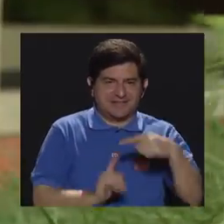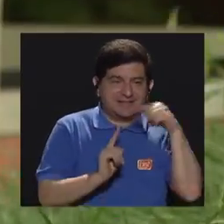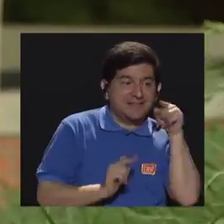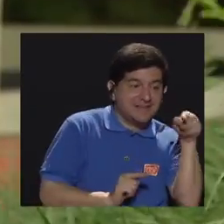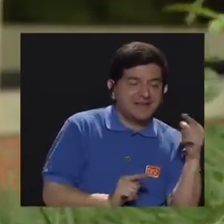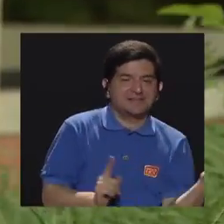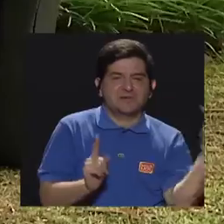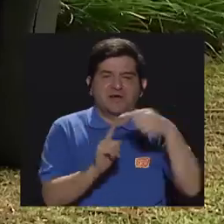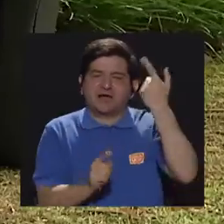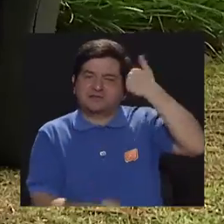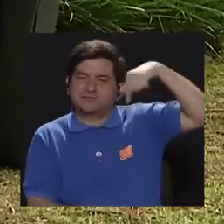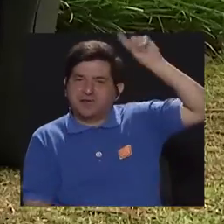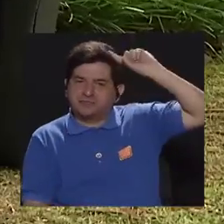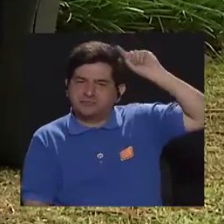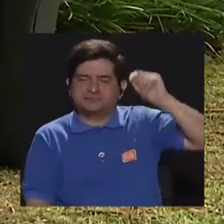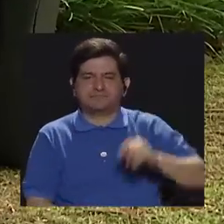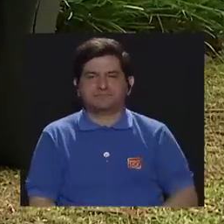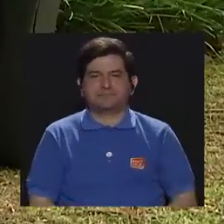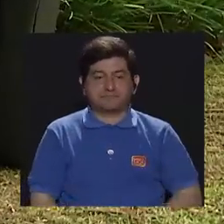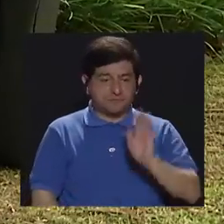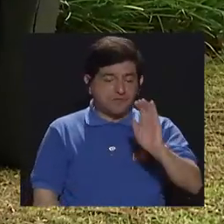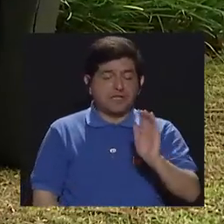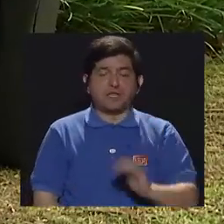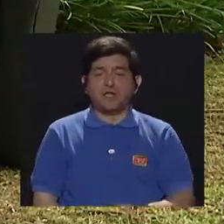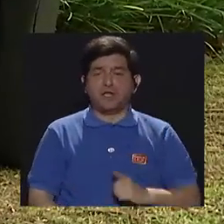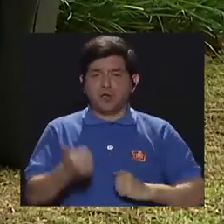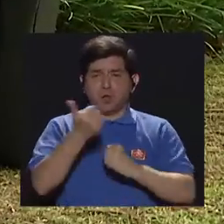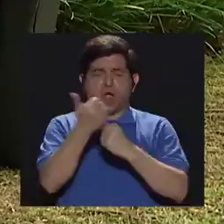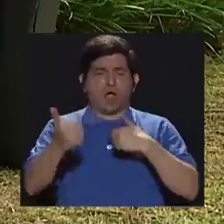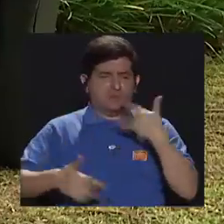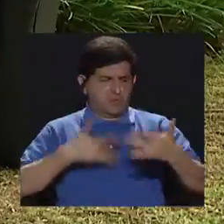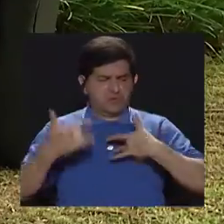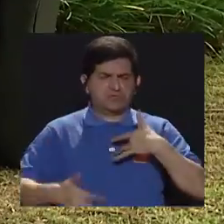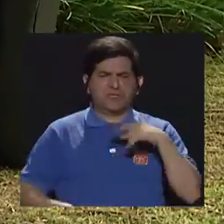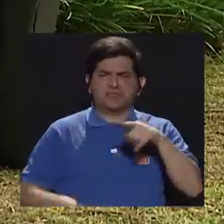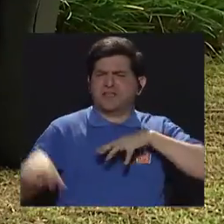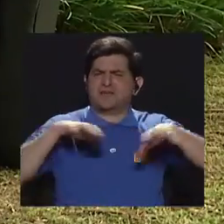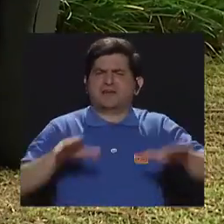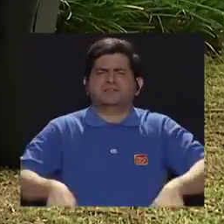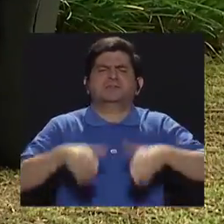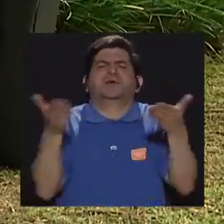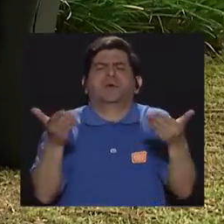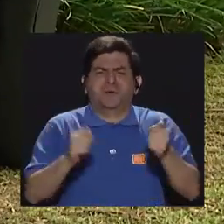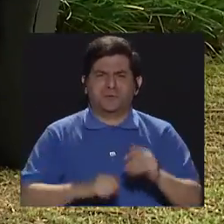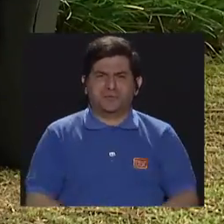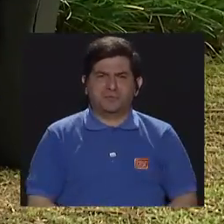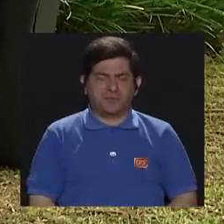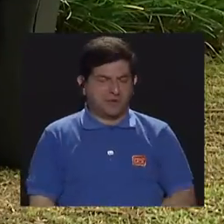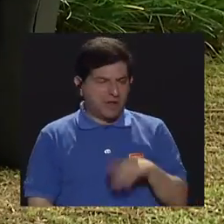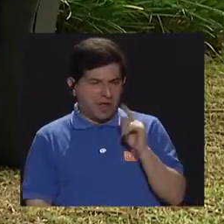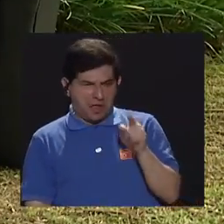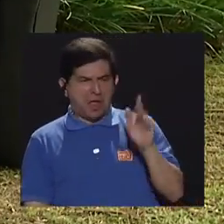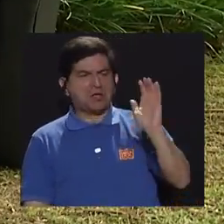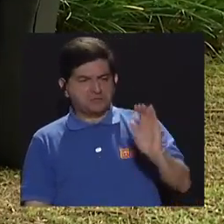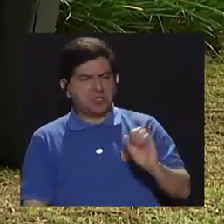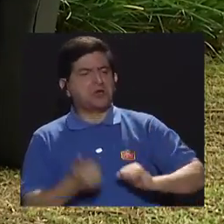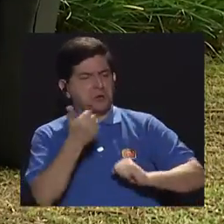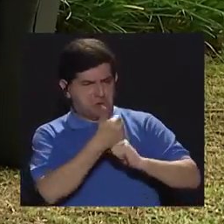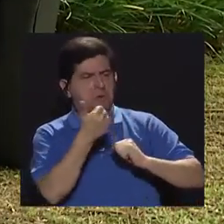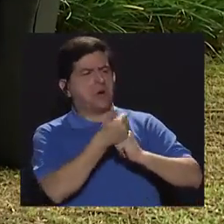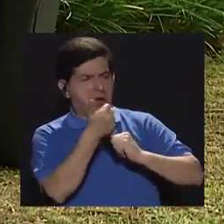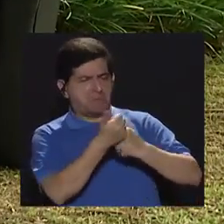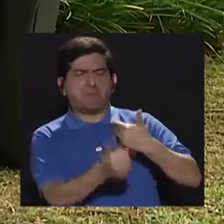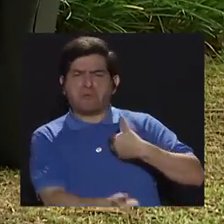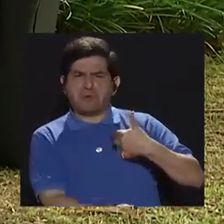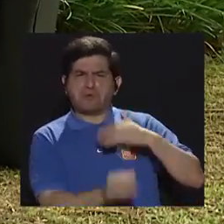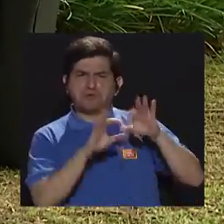a la australia. Cuando un niño se siente apoyado, ¿cómo reacciona ese niño? ¿Cómo identifica? Yo digo, ¿este niño está apoyado por